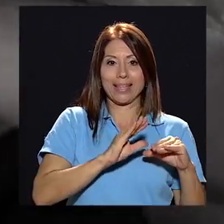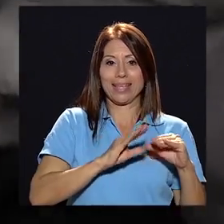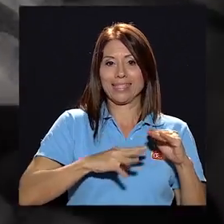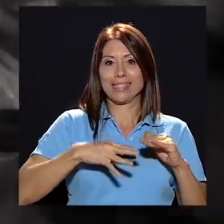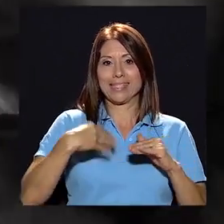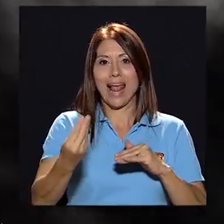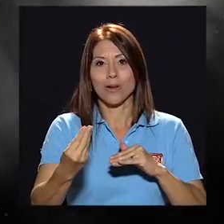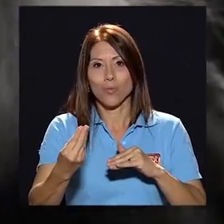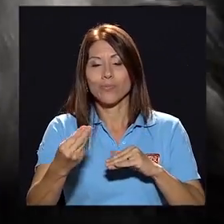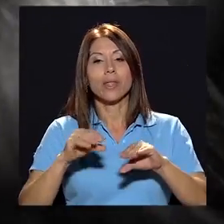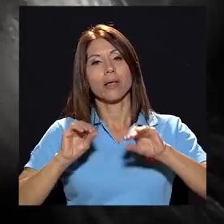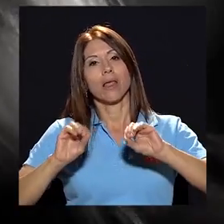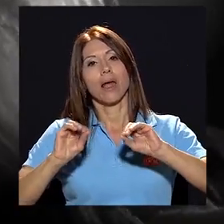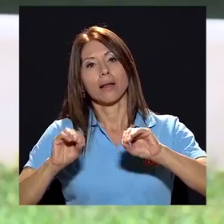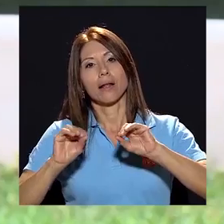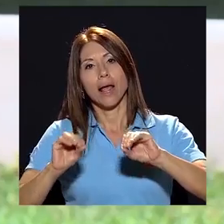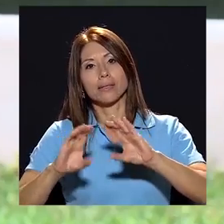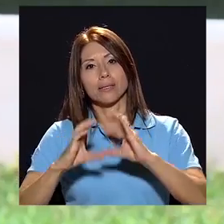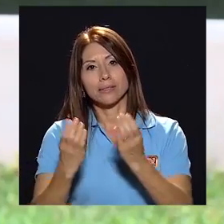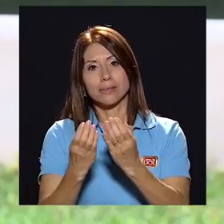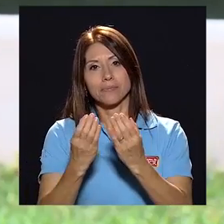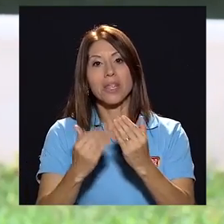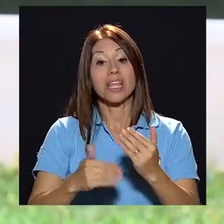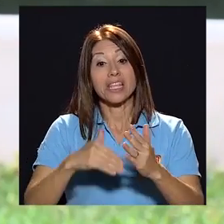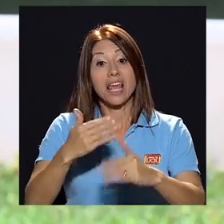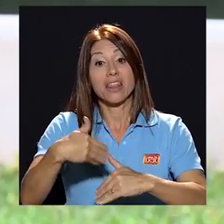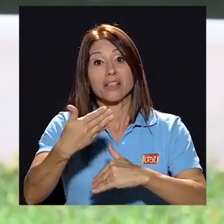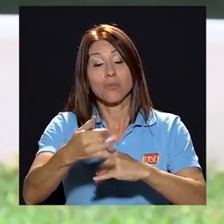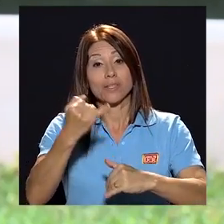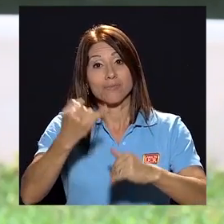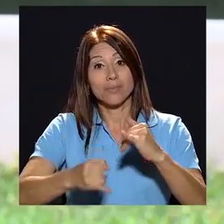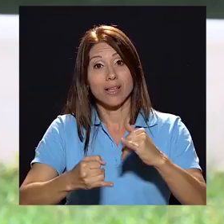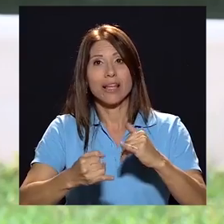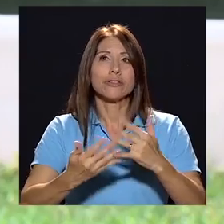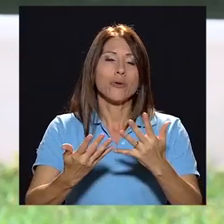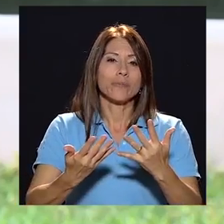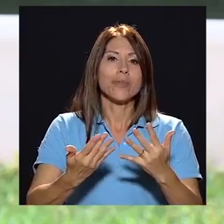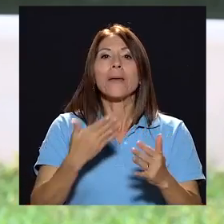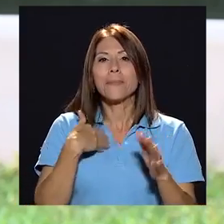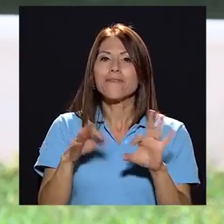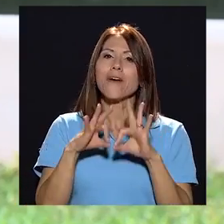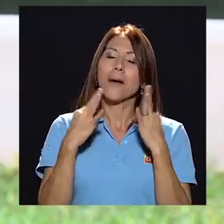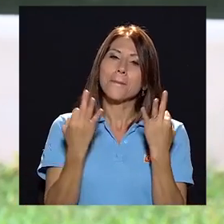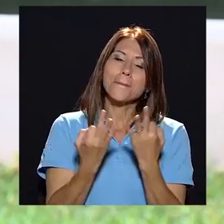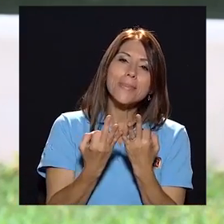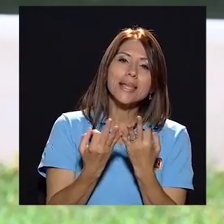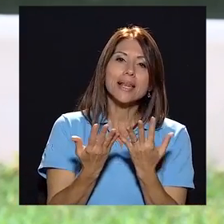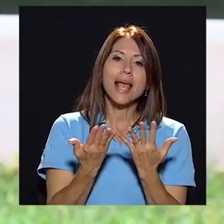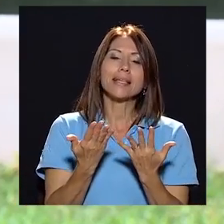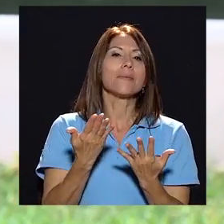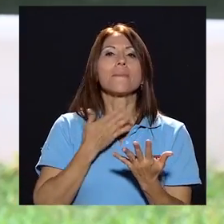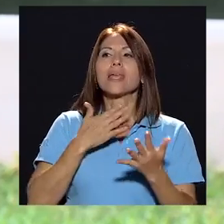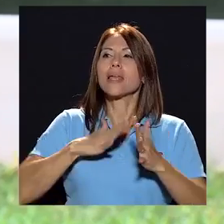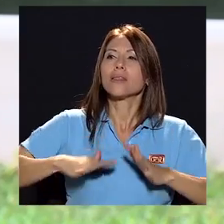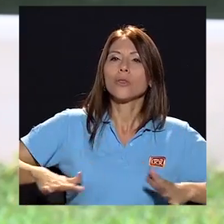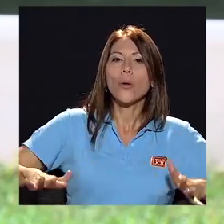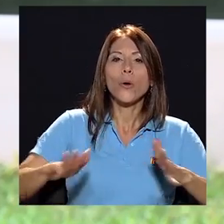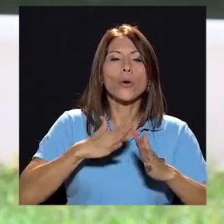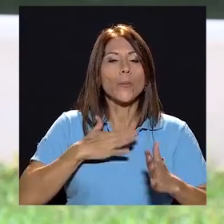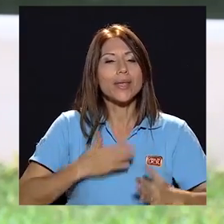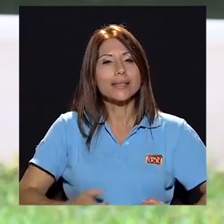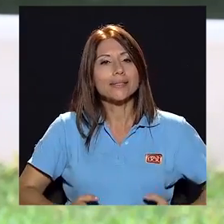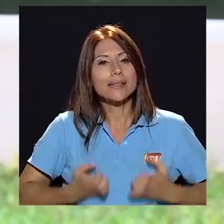dar clases después de dar clases pues siempre voy a yo no mi familia es mi entorno mi existencia